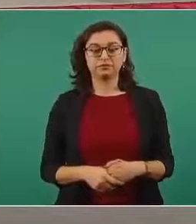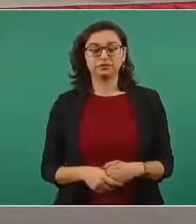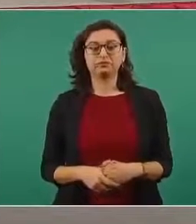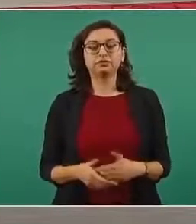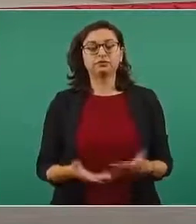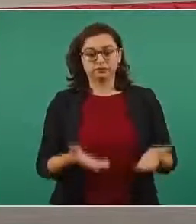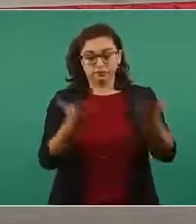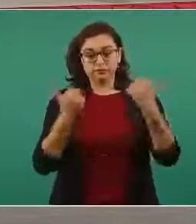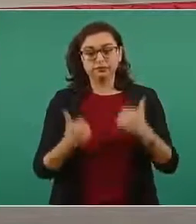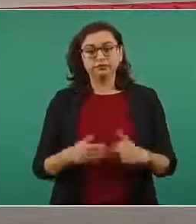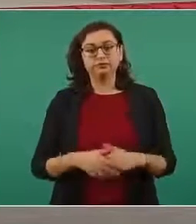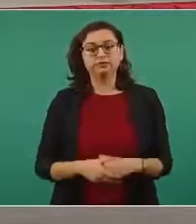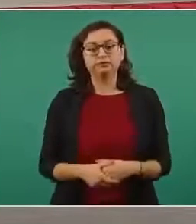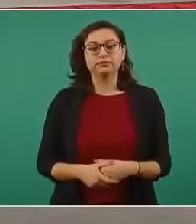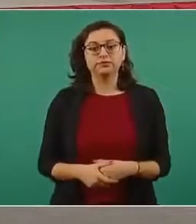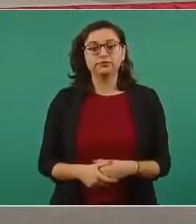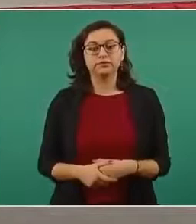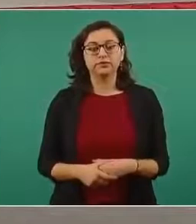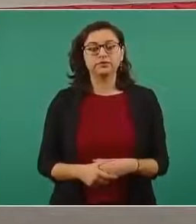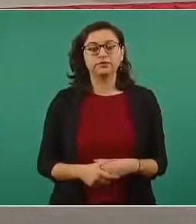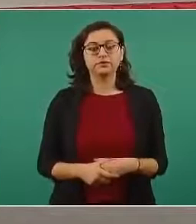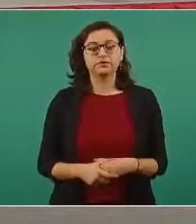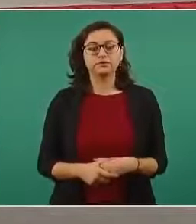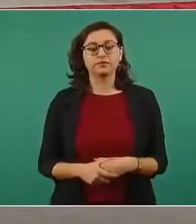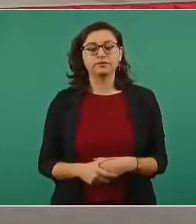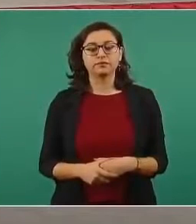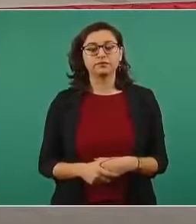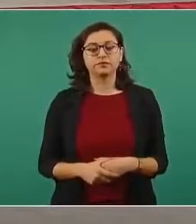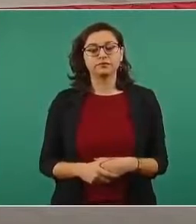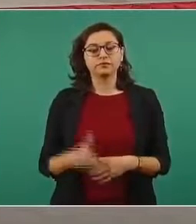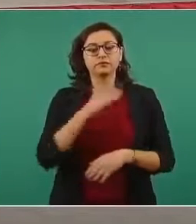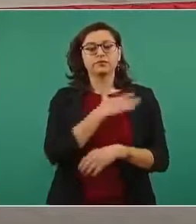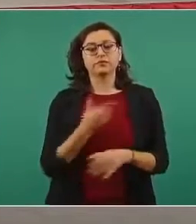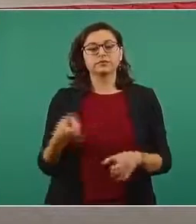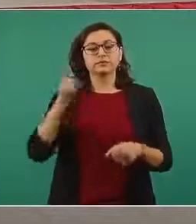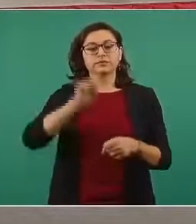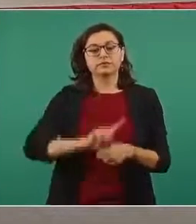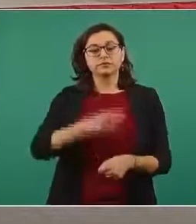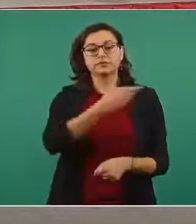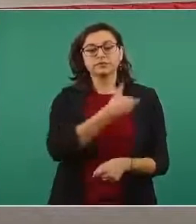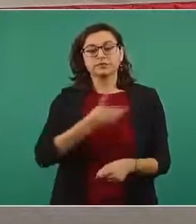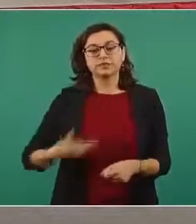Adelante. Sí, buenos días, señor presidente.